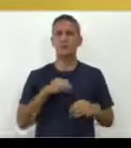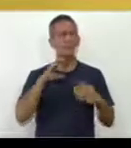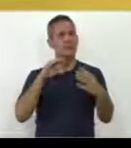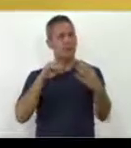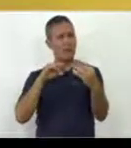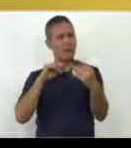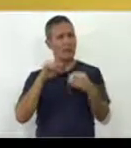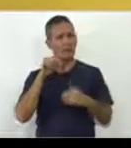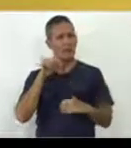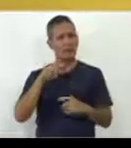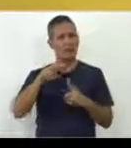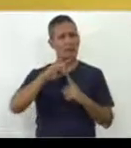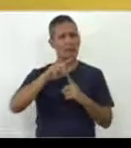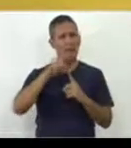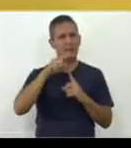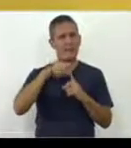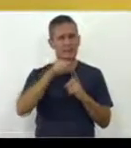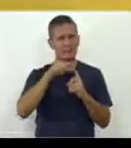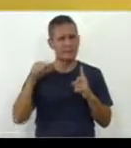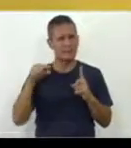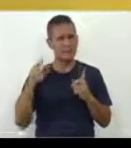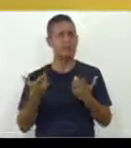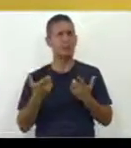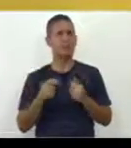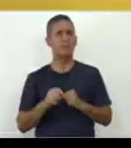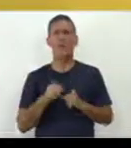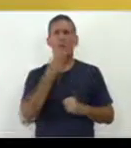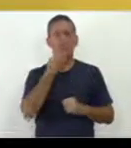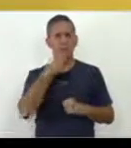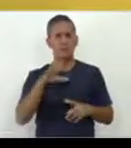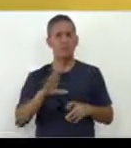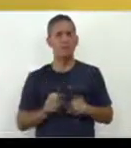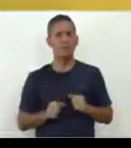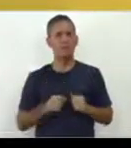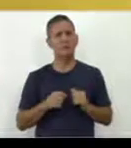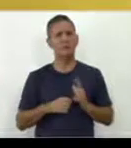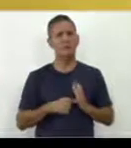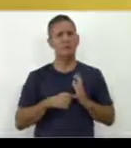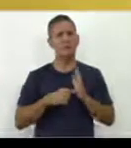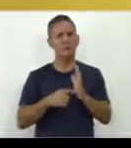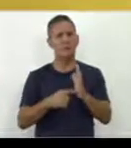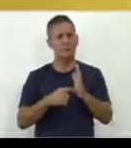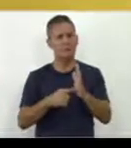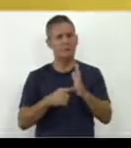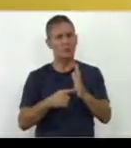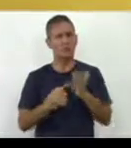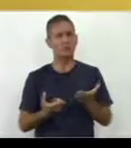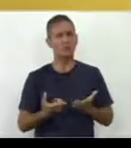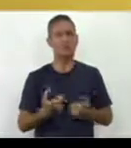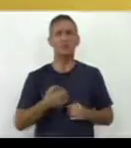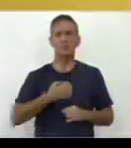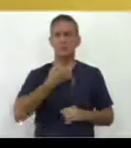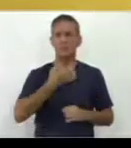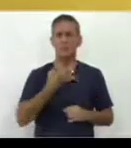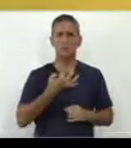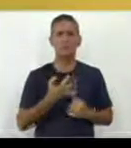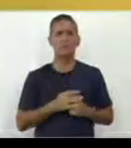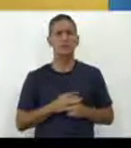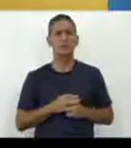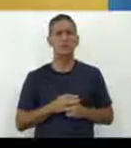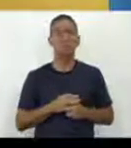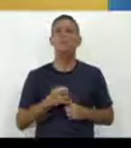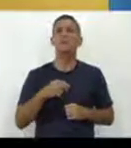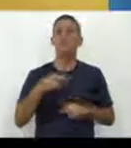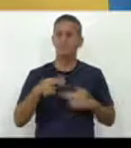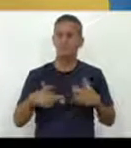criterios e incluso, si es posible, que las sugerencias que estamos ofreciendo puedan llevarse a la práctica.